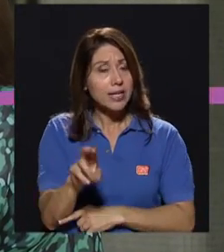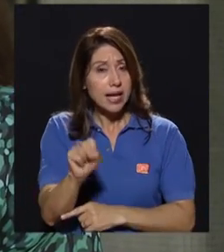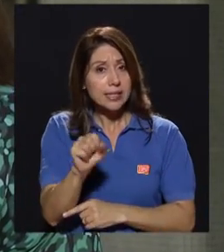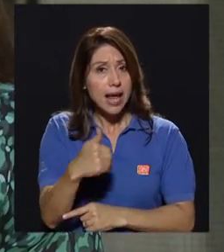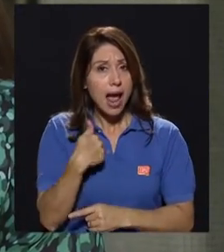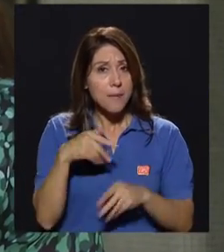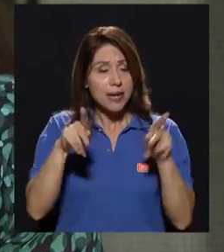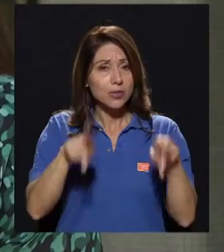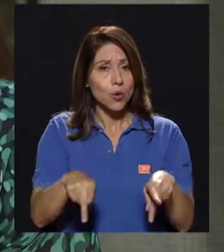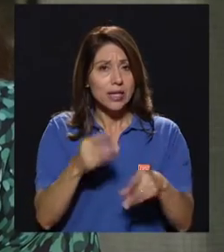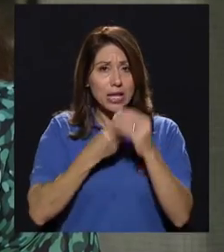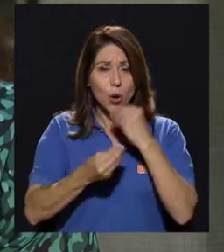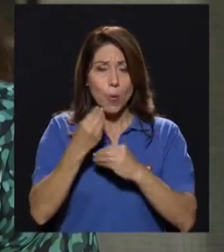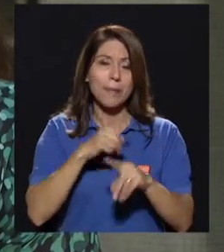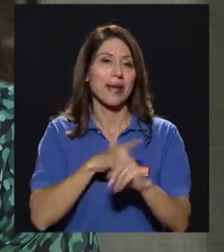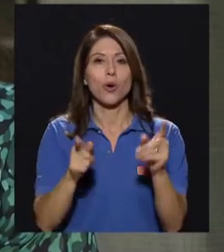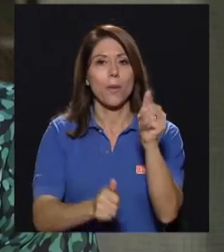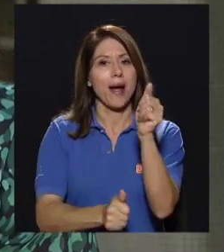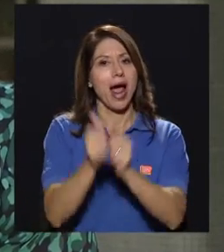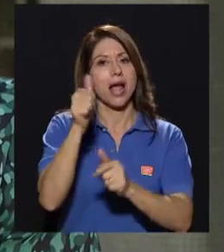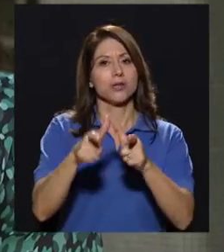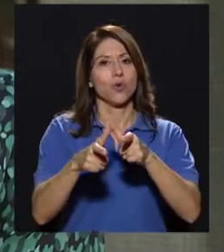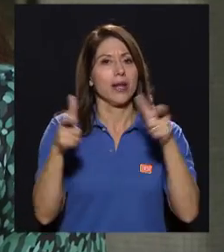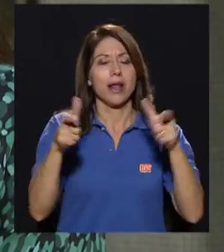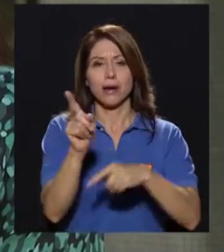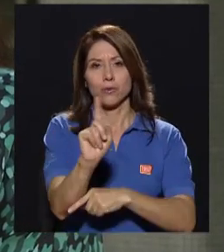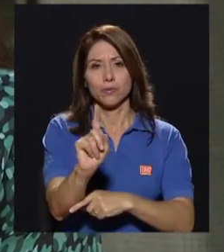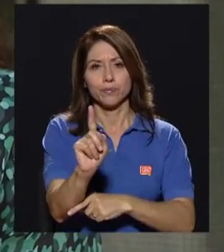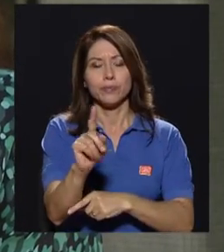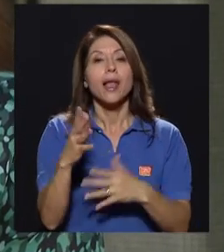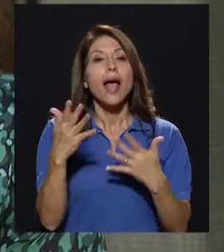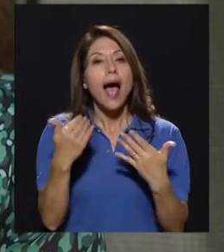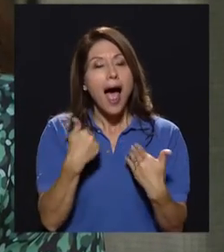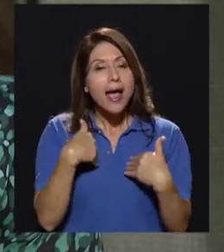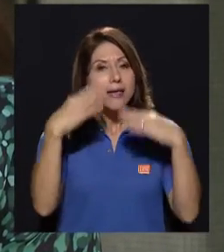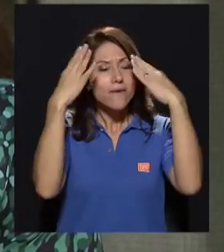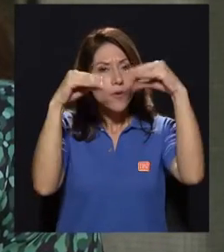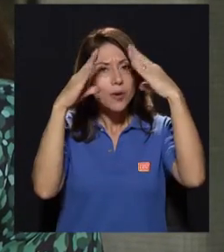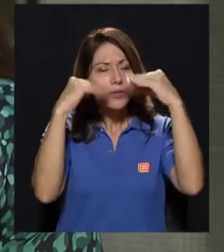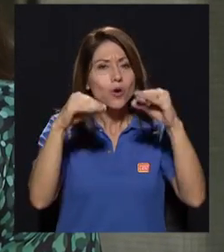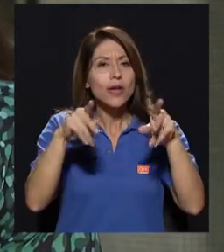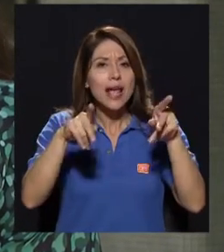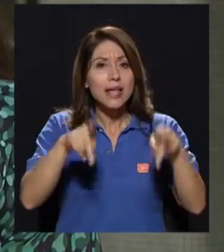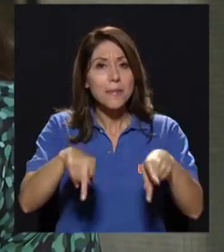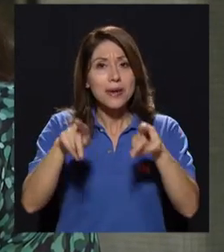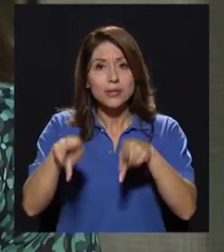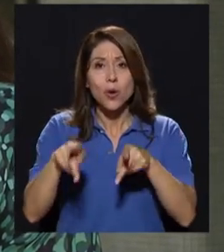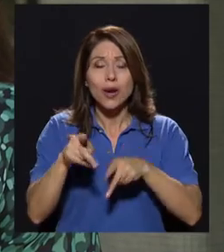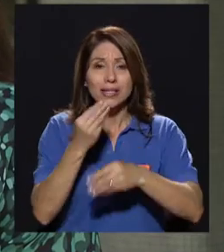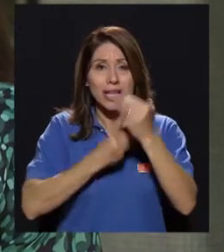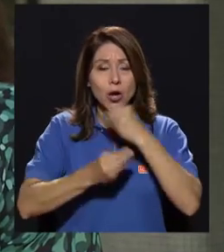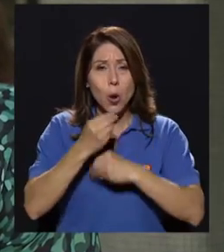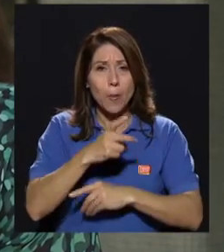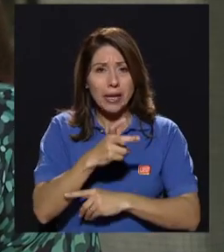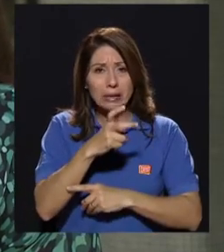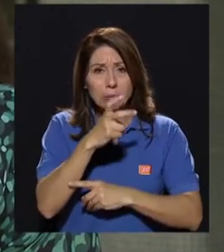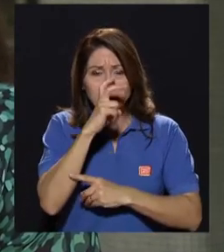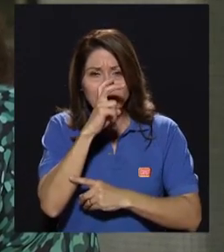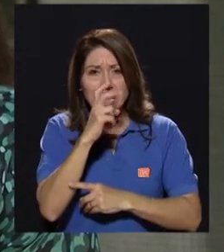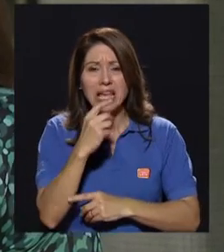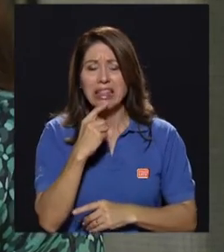en Costa Rica, solo que no son una gran mayoría. Incluso hay reportes donde hay consumidores de esta región que dicen que son